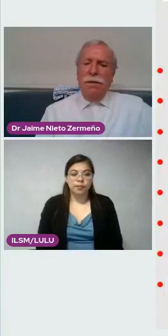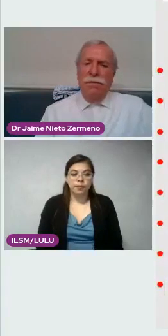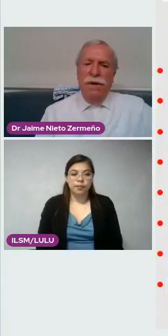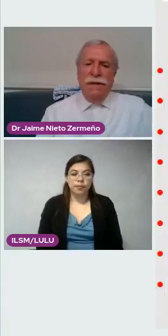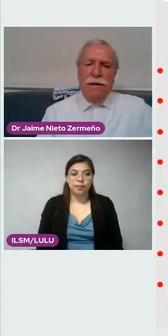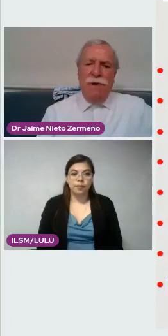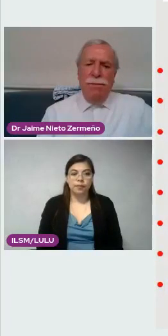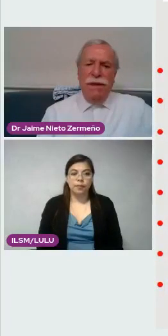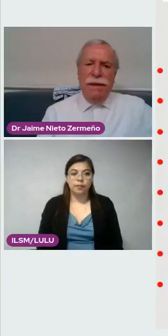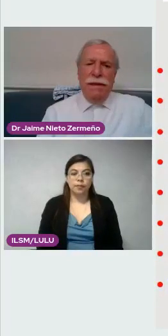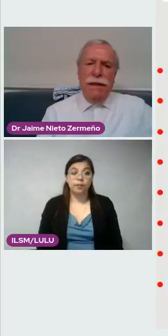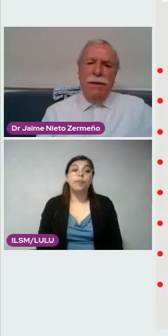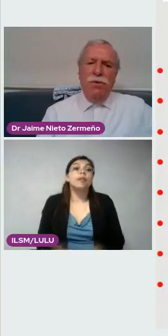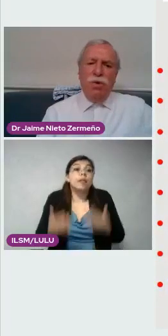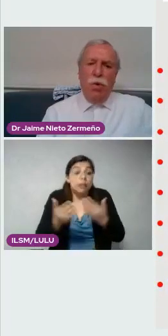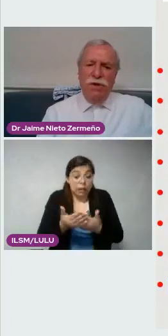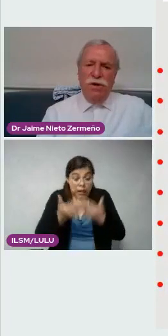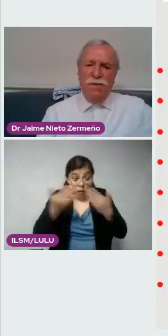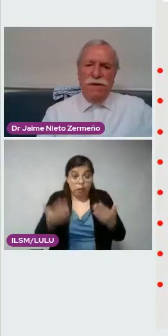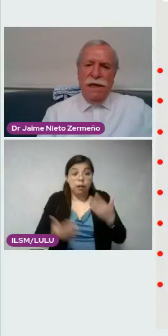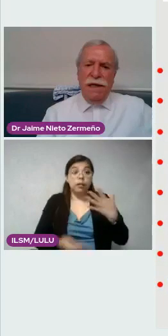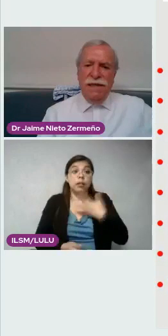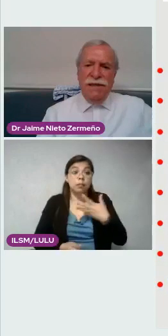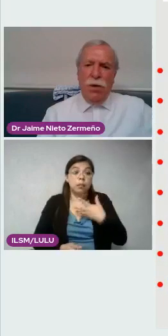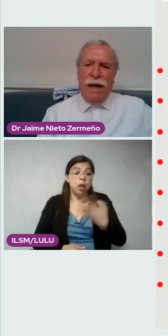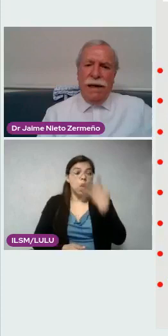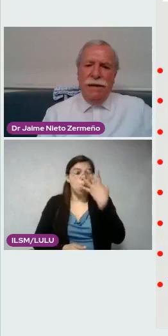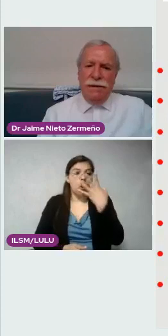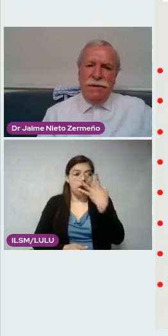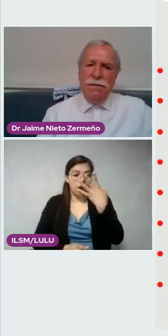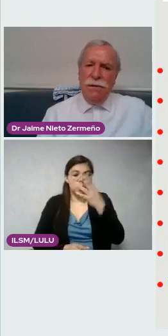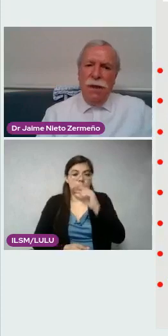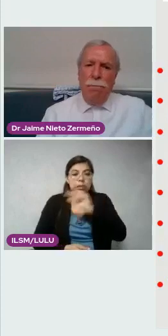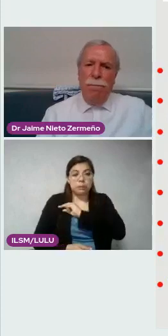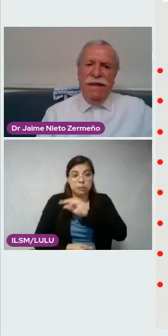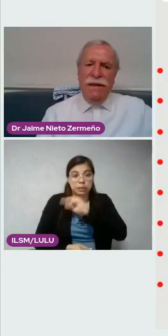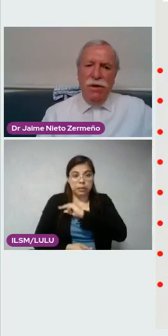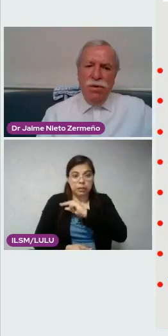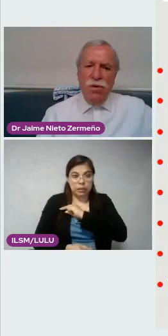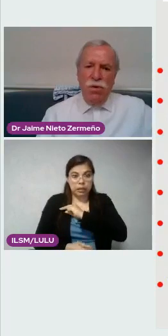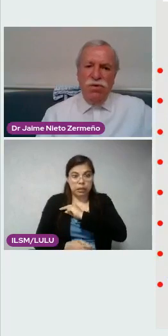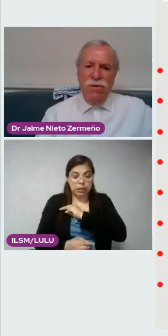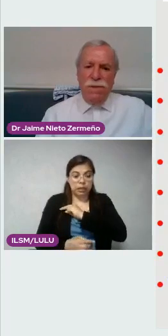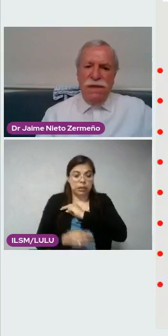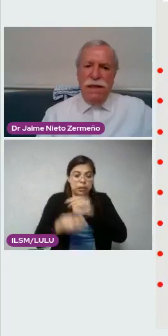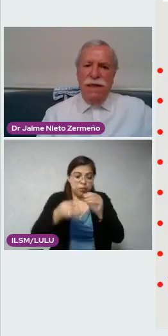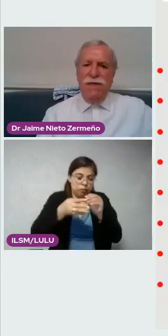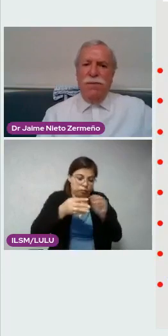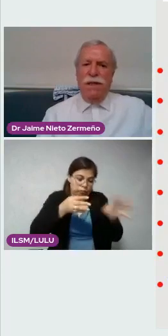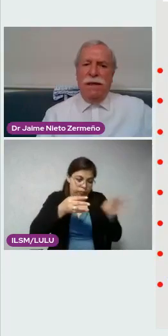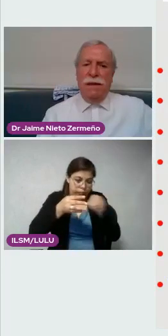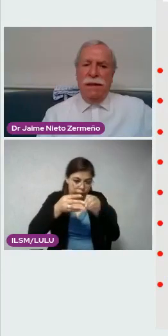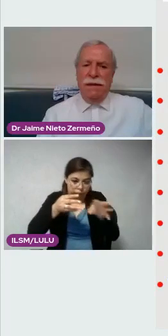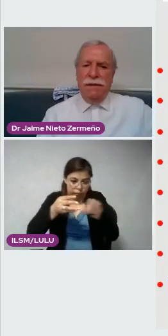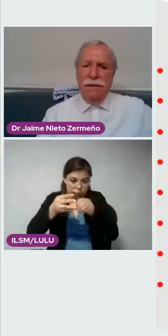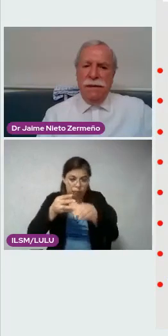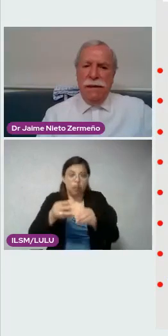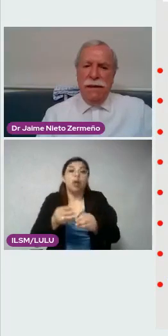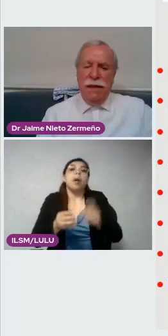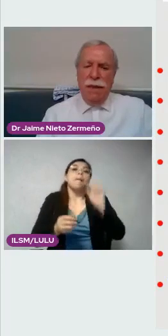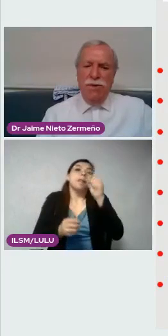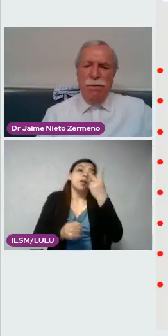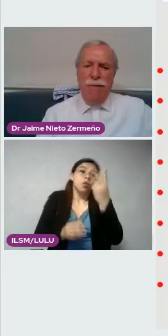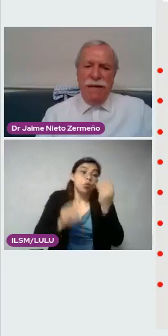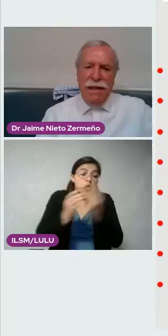Fíjense, actualmente tenemos 4 especialidades troncales, 22 cursos de especialidades pediátricas.